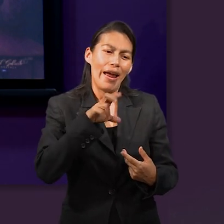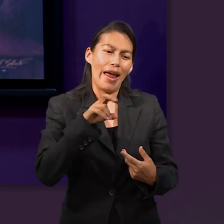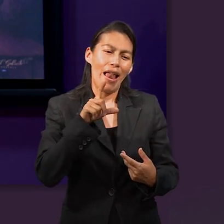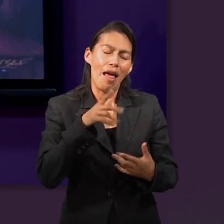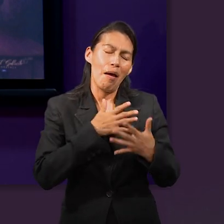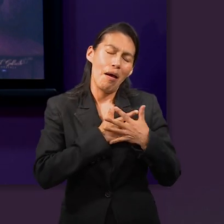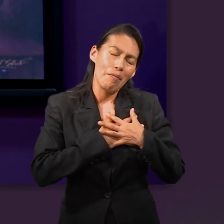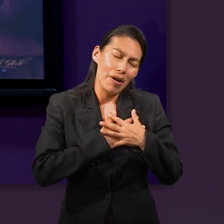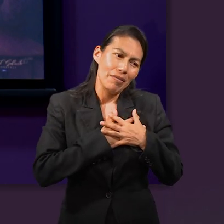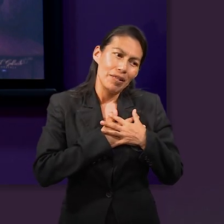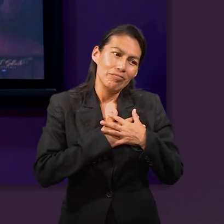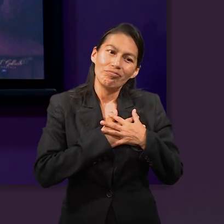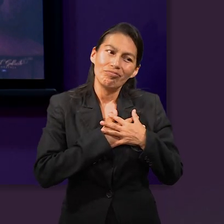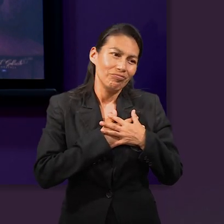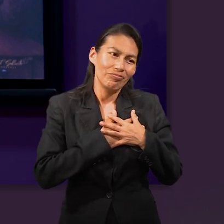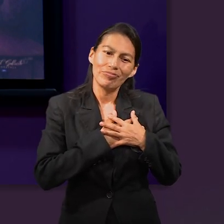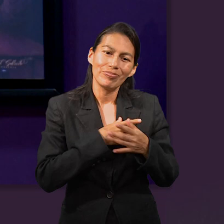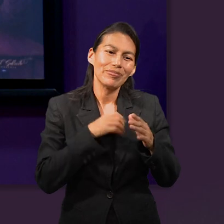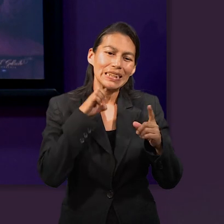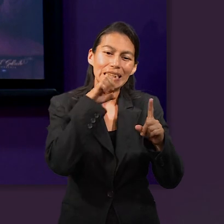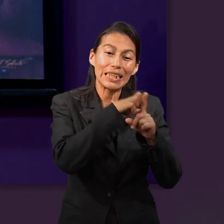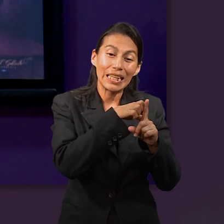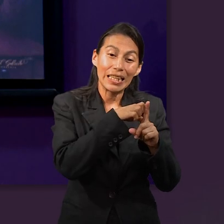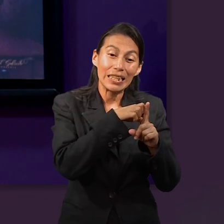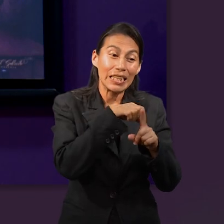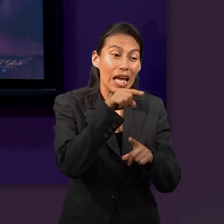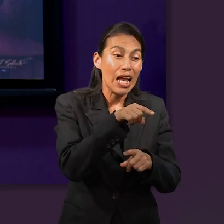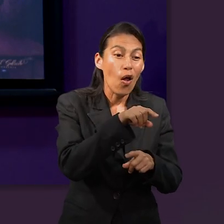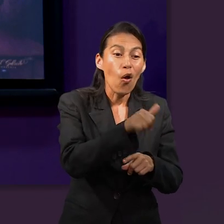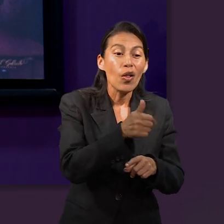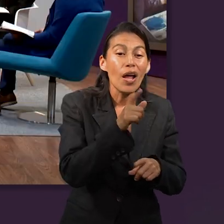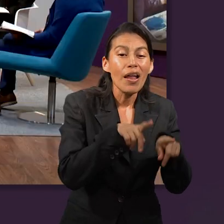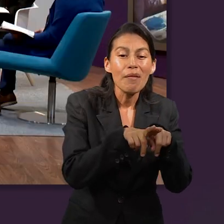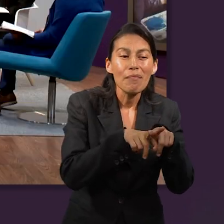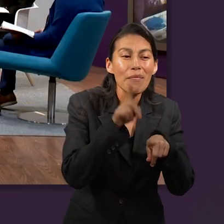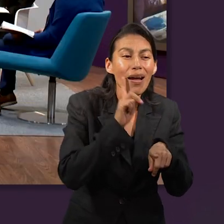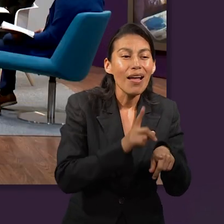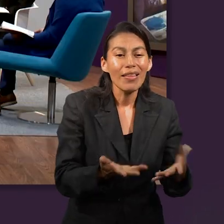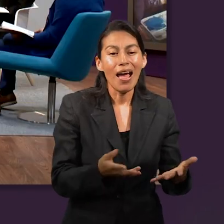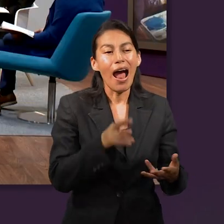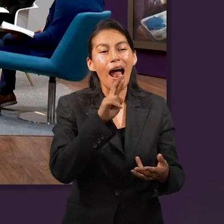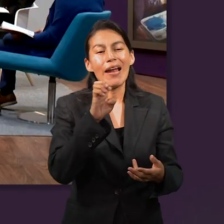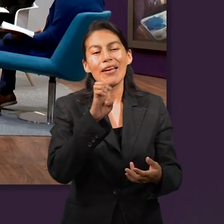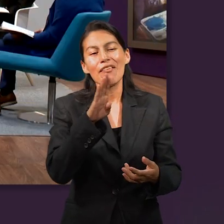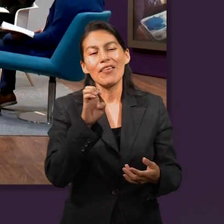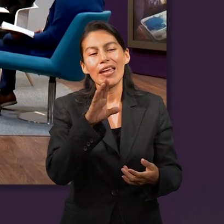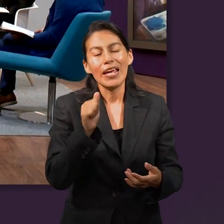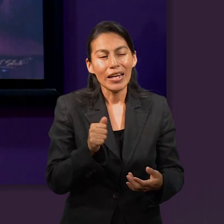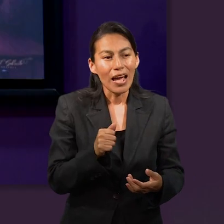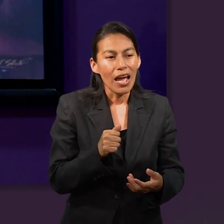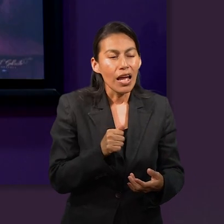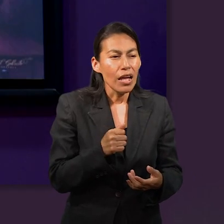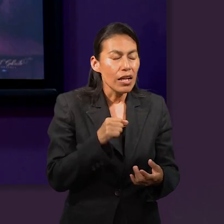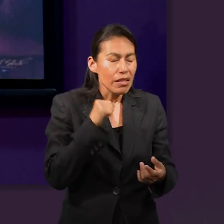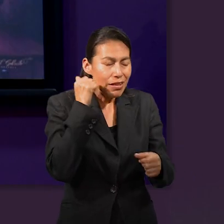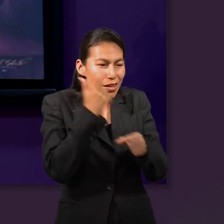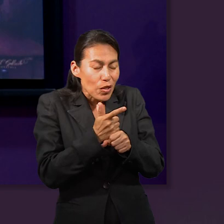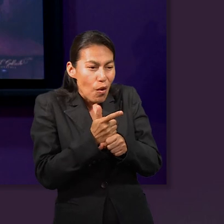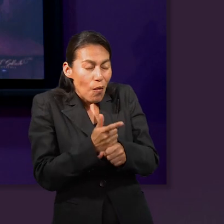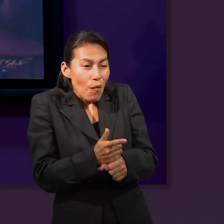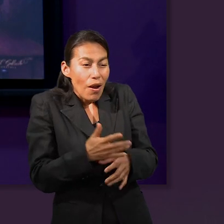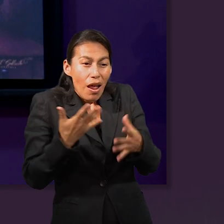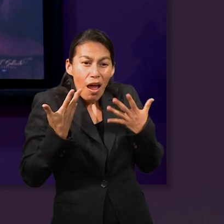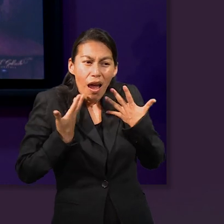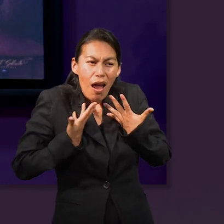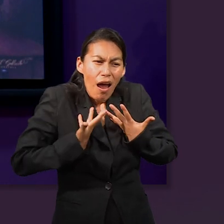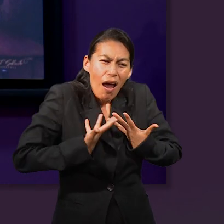Raquel, a la que amaba, pues recibe a la mayor, porque esa era la costumbre. Lo engaña. Lo engaña, y él se siente frustrado, y ahí donde dice,